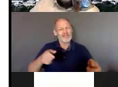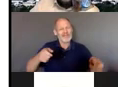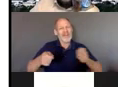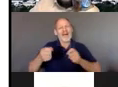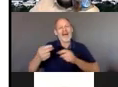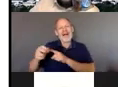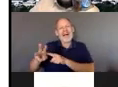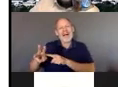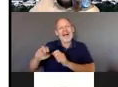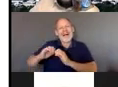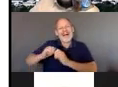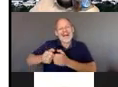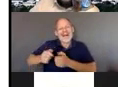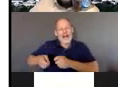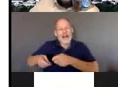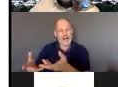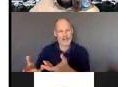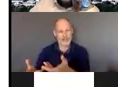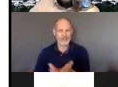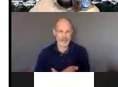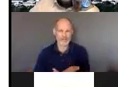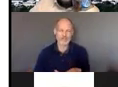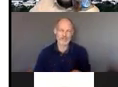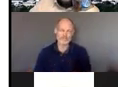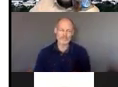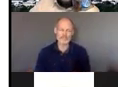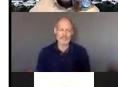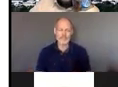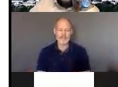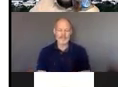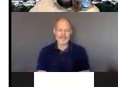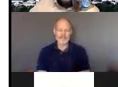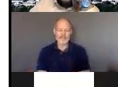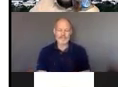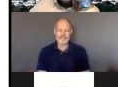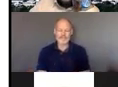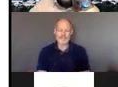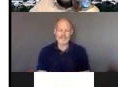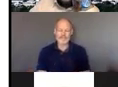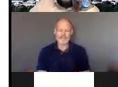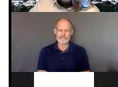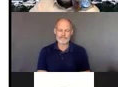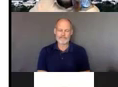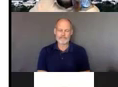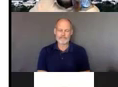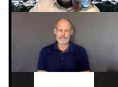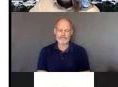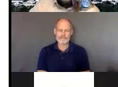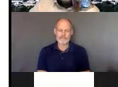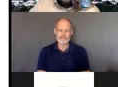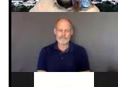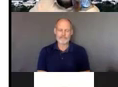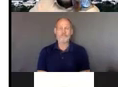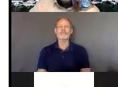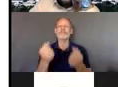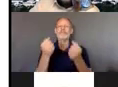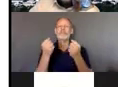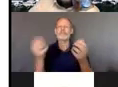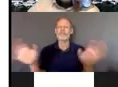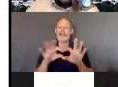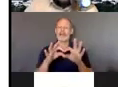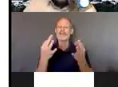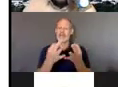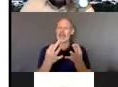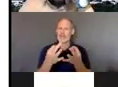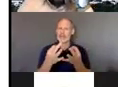proporcionando debido a la situación de la COVID muchas familias tienen preocupación sobre servicios